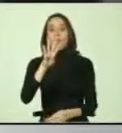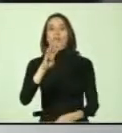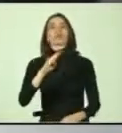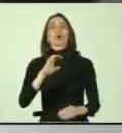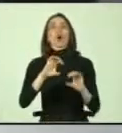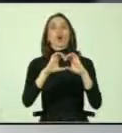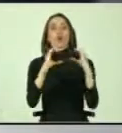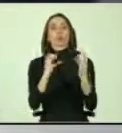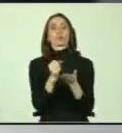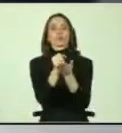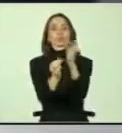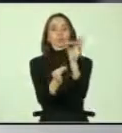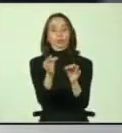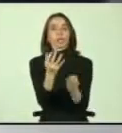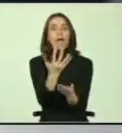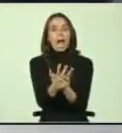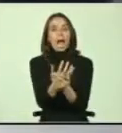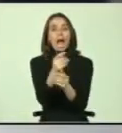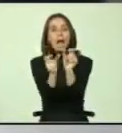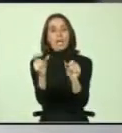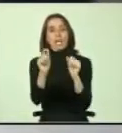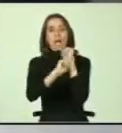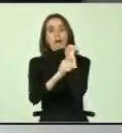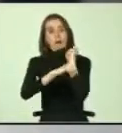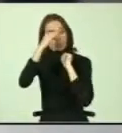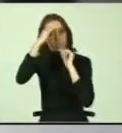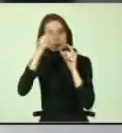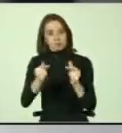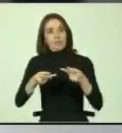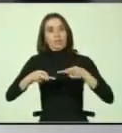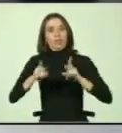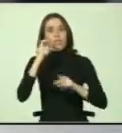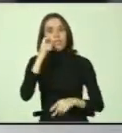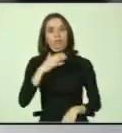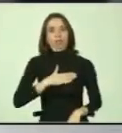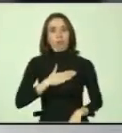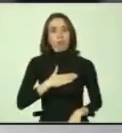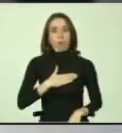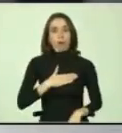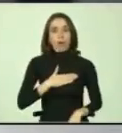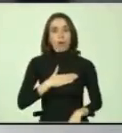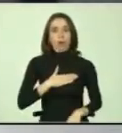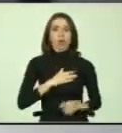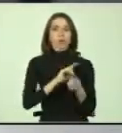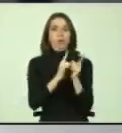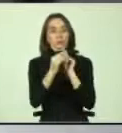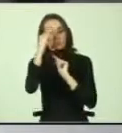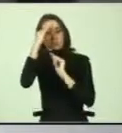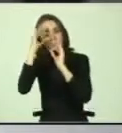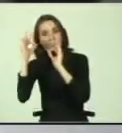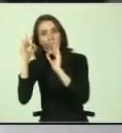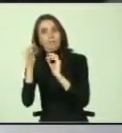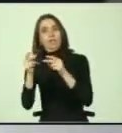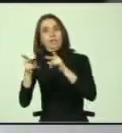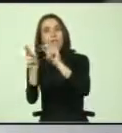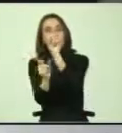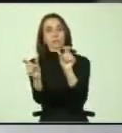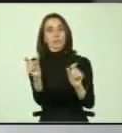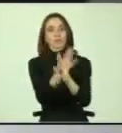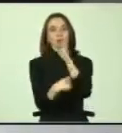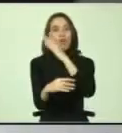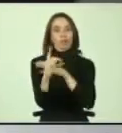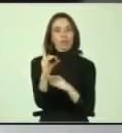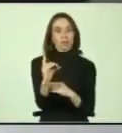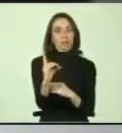judicial en donde existen abogados especializados en materia de derechos humanos y se han ido especializando un derecho a las personas con discapacidad,